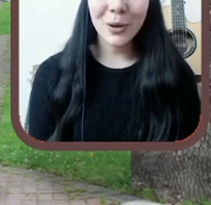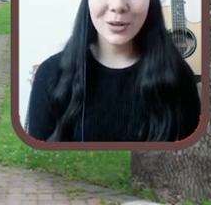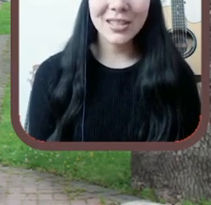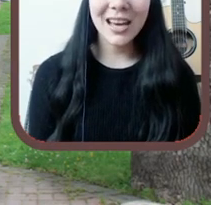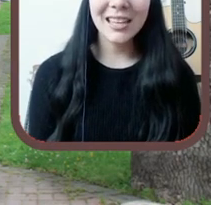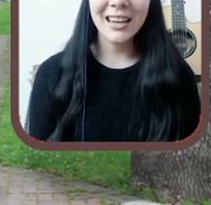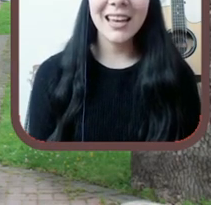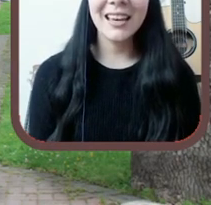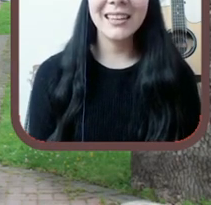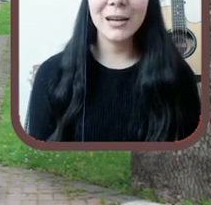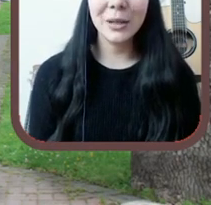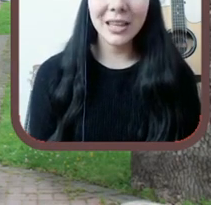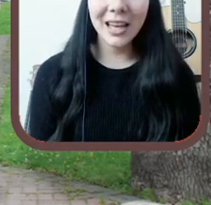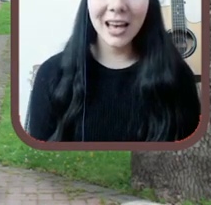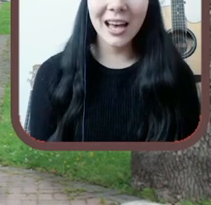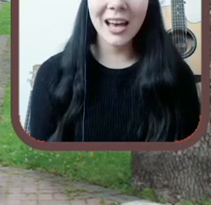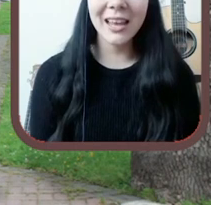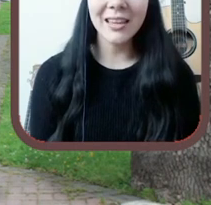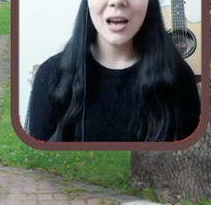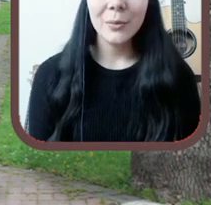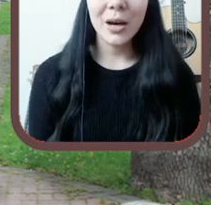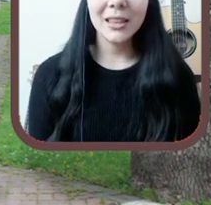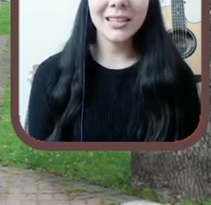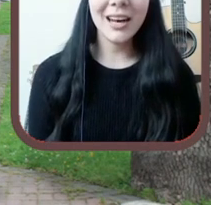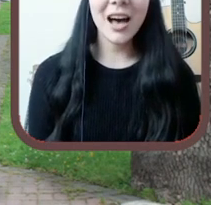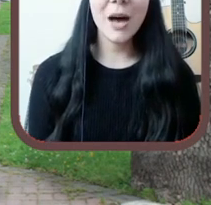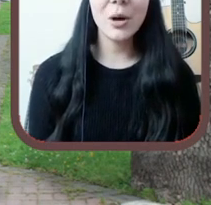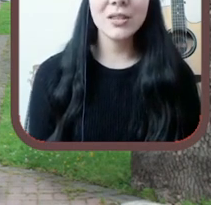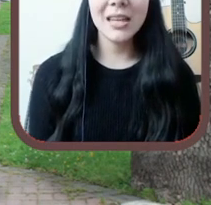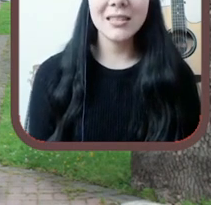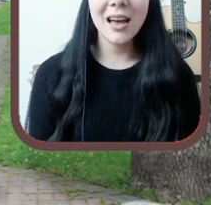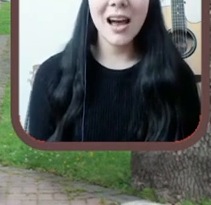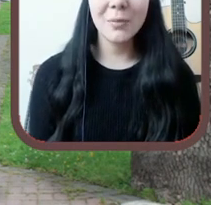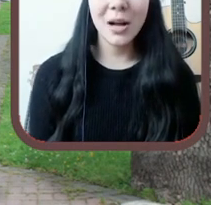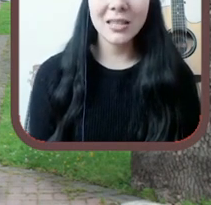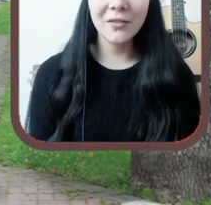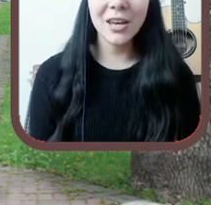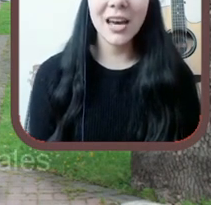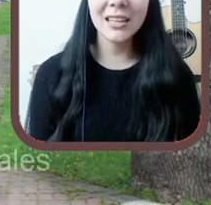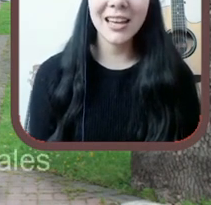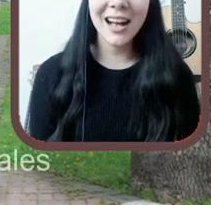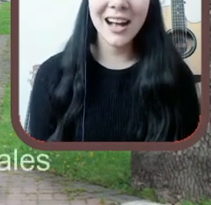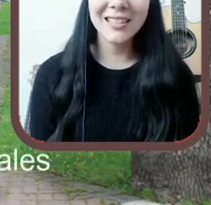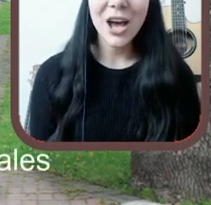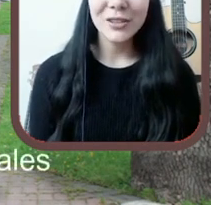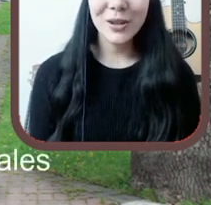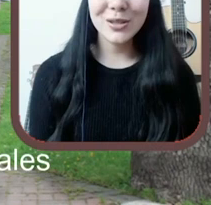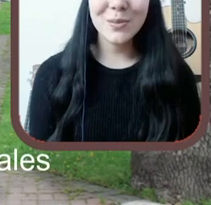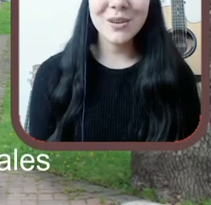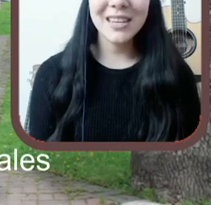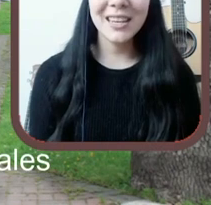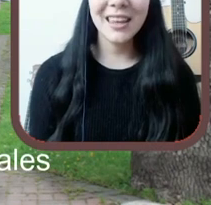el hermoso aleje y el marzal. Mantengamos las almas abiertas,